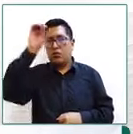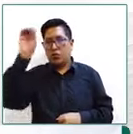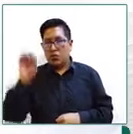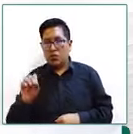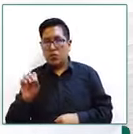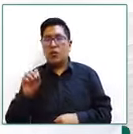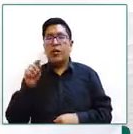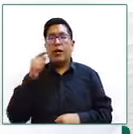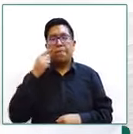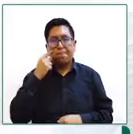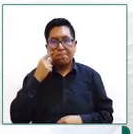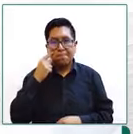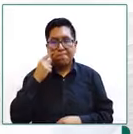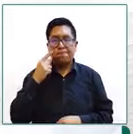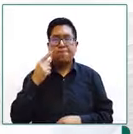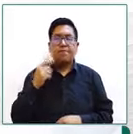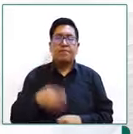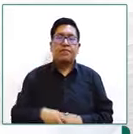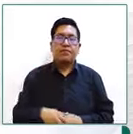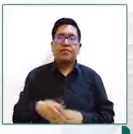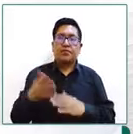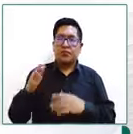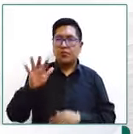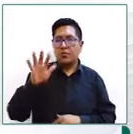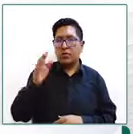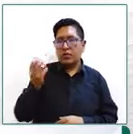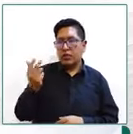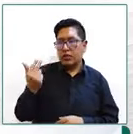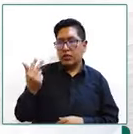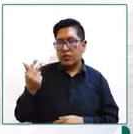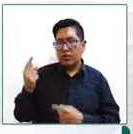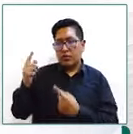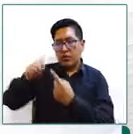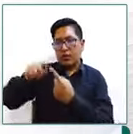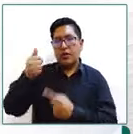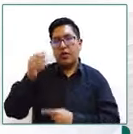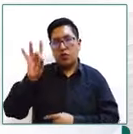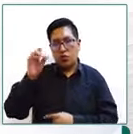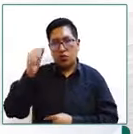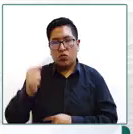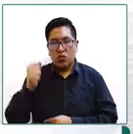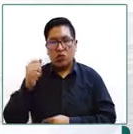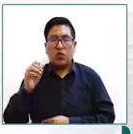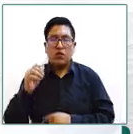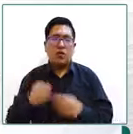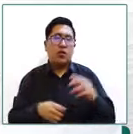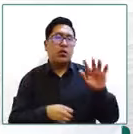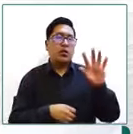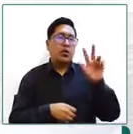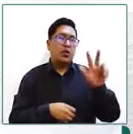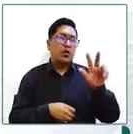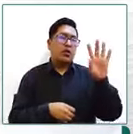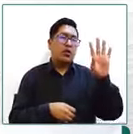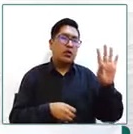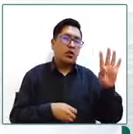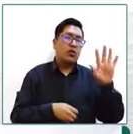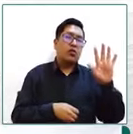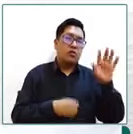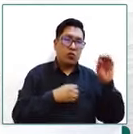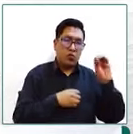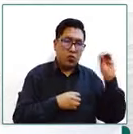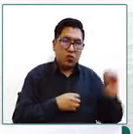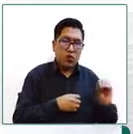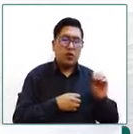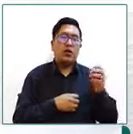son adolescentes de 13 a 18 años el 35% niñas y niños de 7 a 12